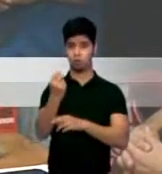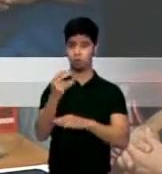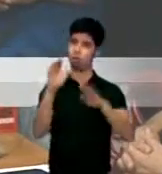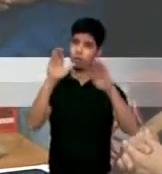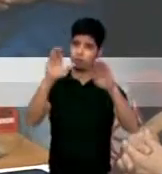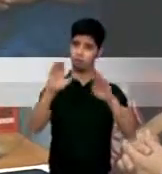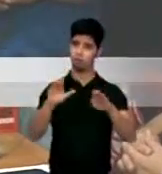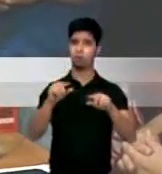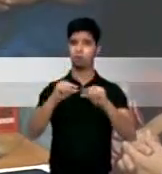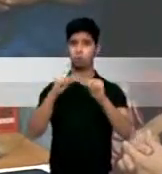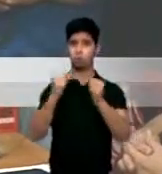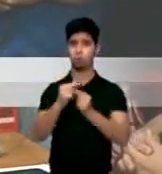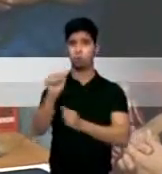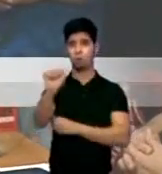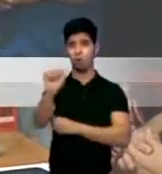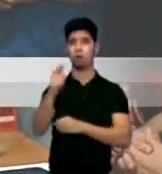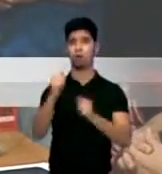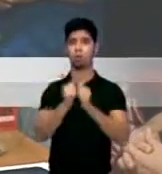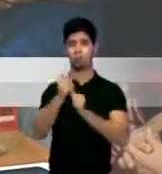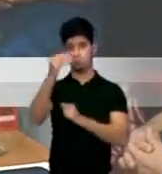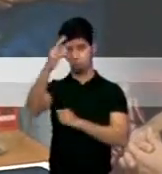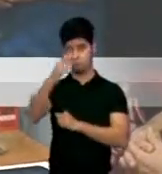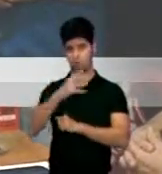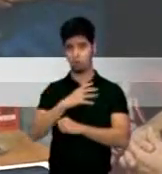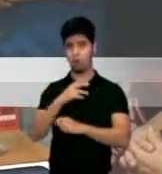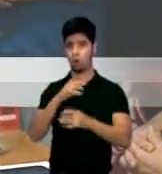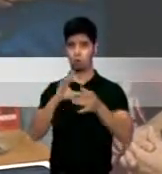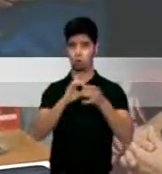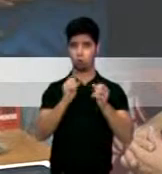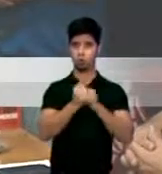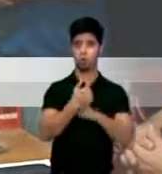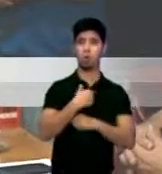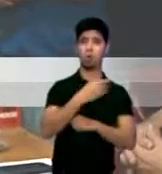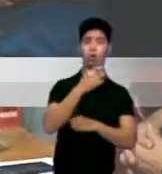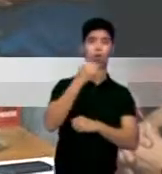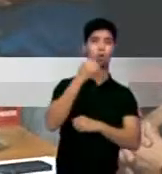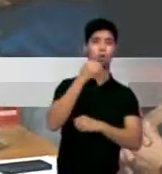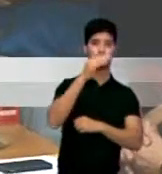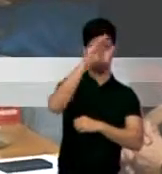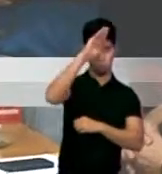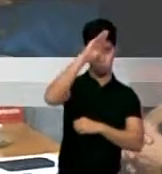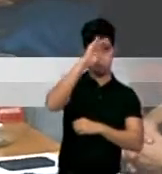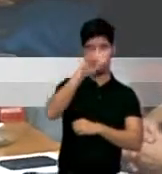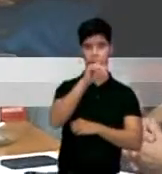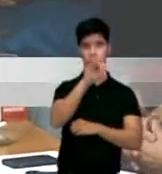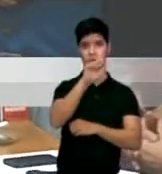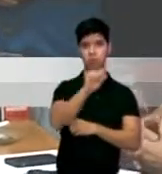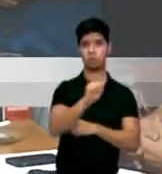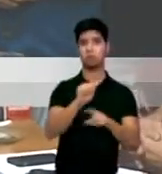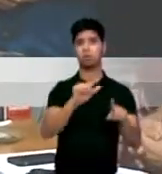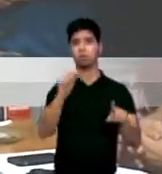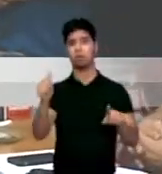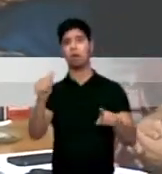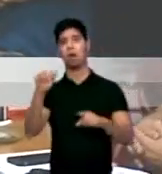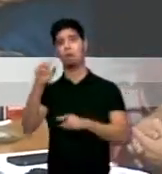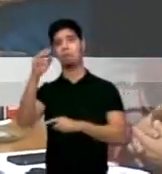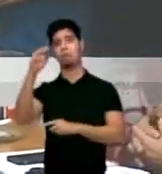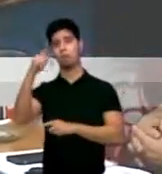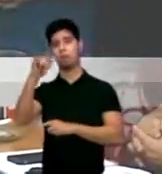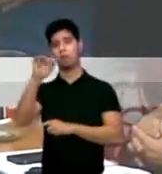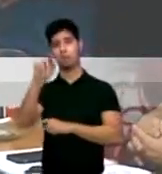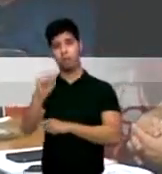Grupo A de la rama masculina junto con Cuba, Bahamas y Jamaica. Entretanto, República Dominicana, Panamá, Costa Rica y el anfitrión México